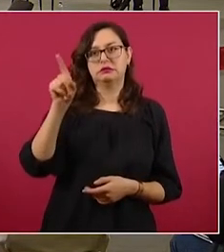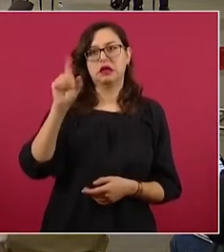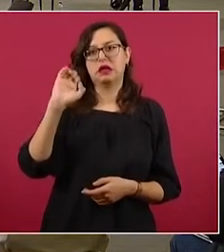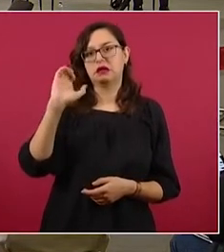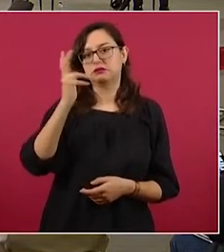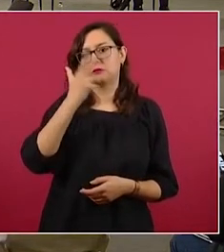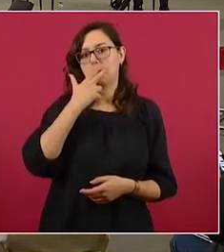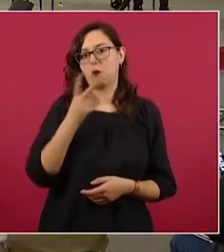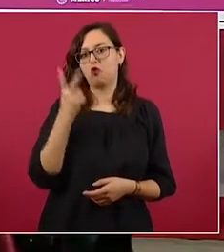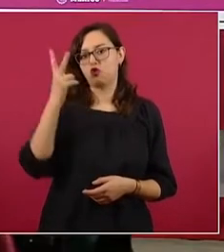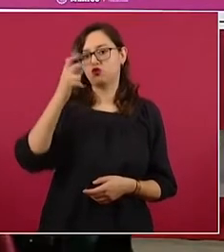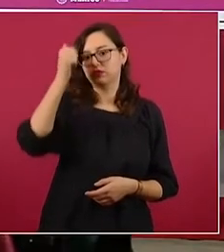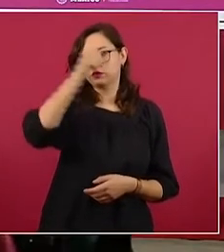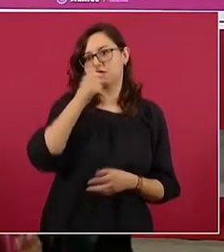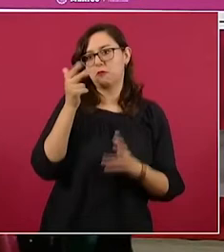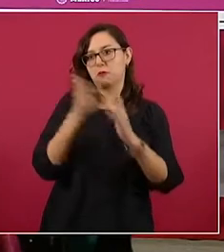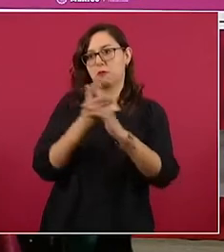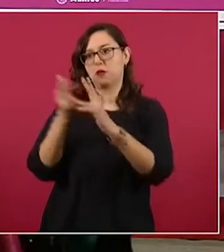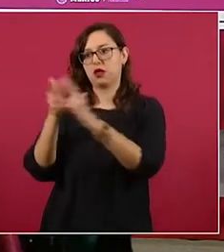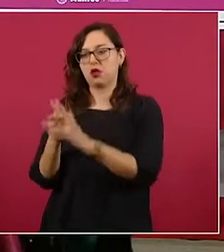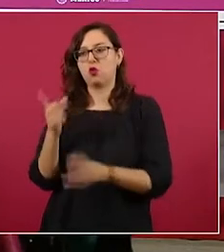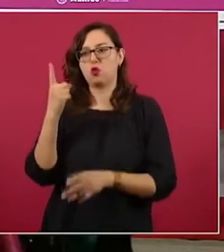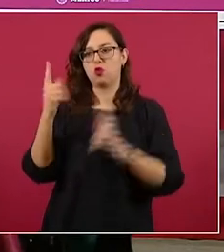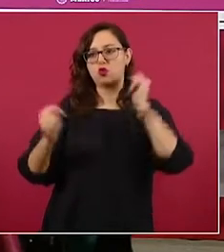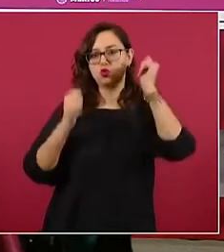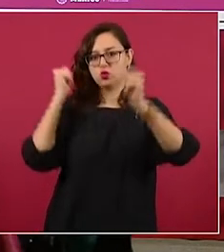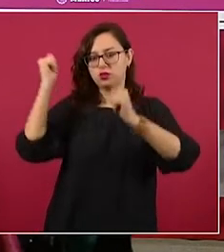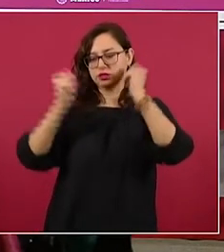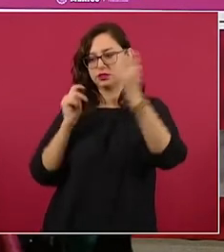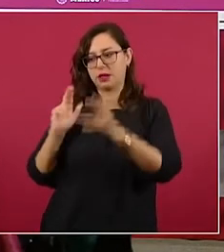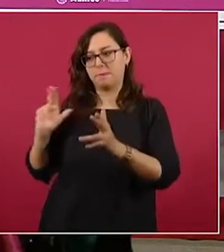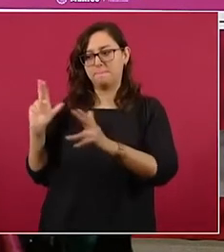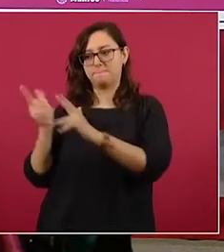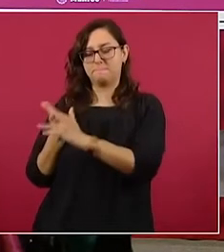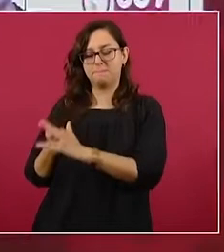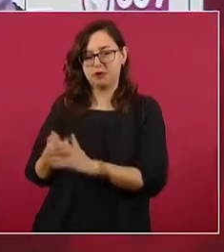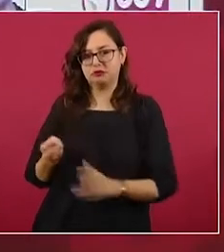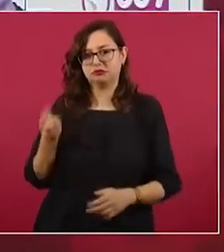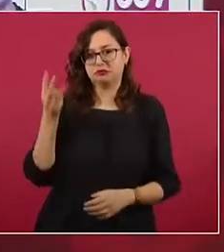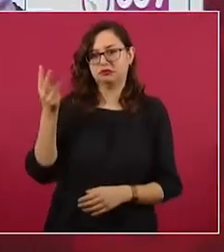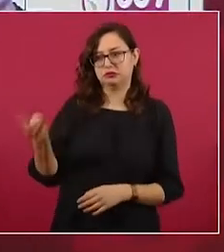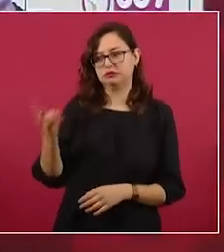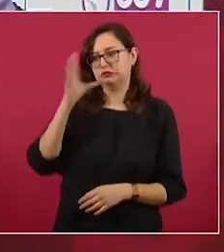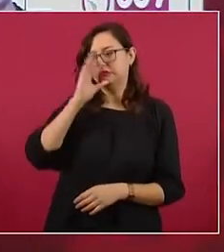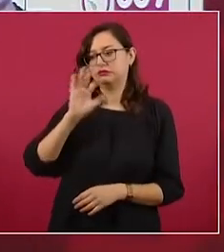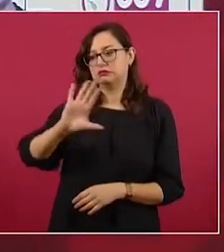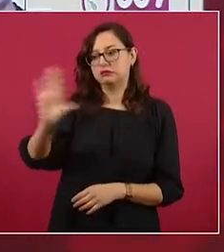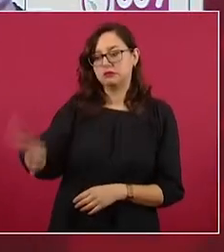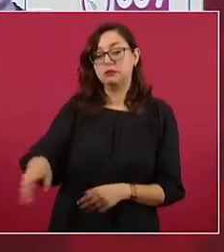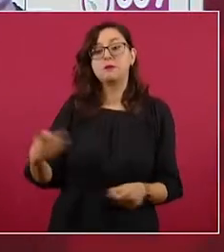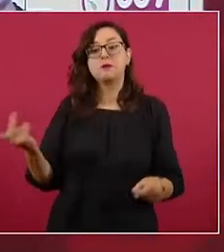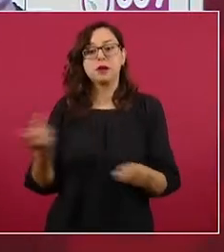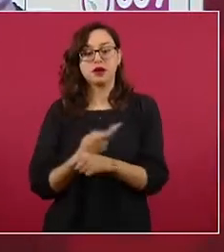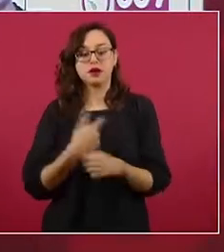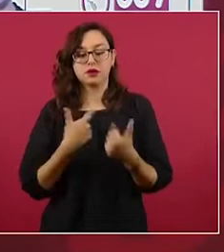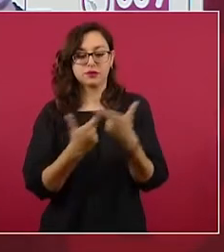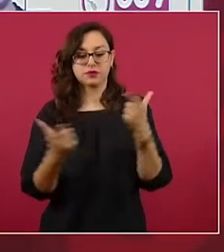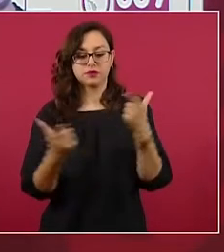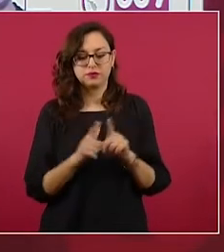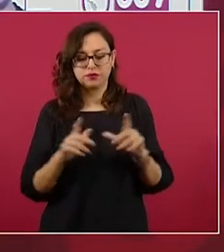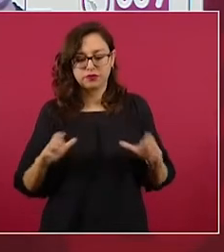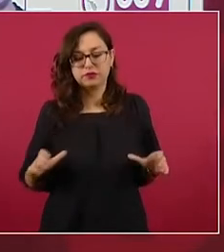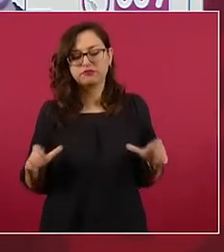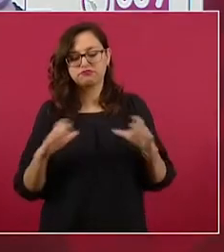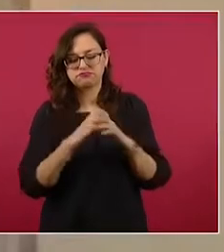Chihuahua, informar que las acciones de inteligencia, subrayo, acciones de inteligencia vinculadas a un